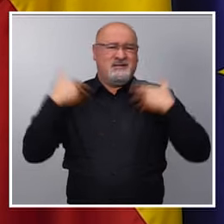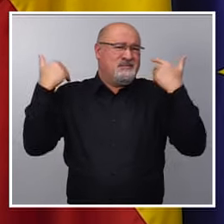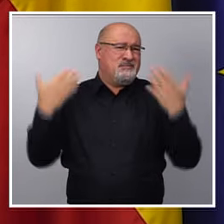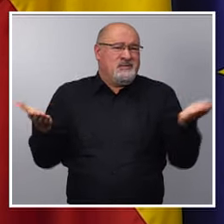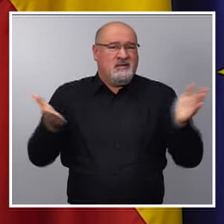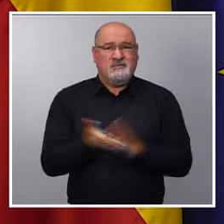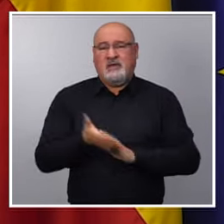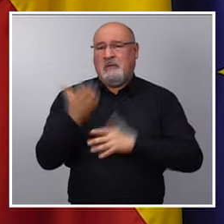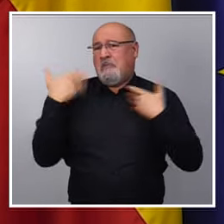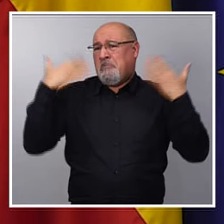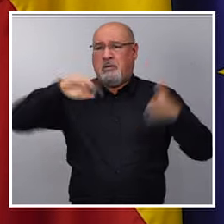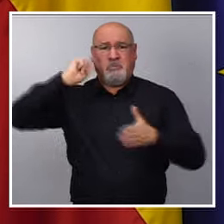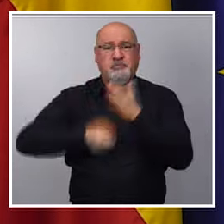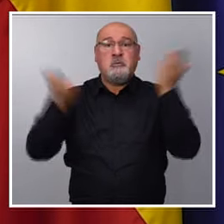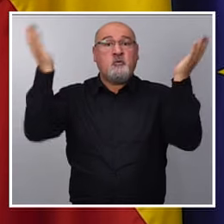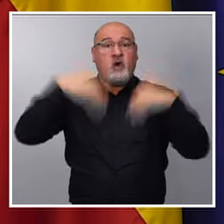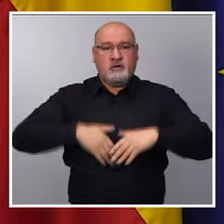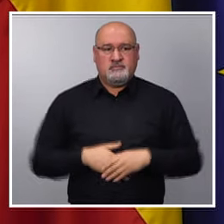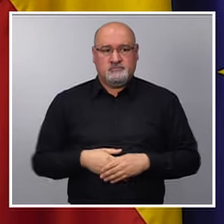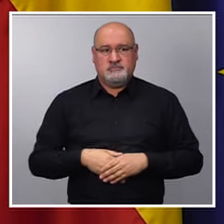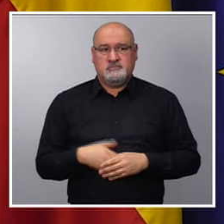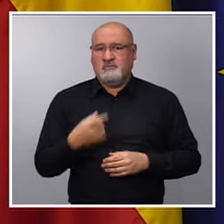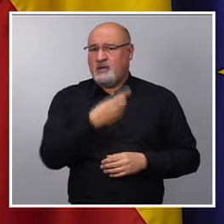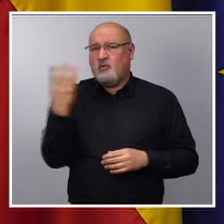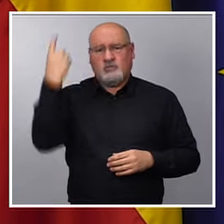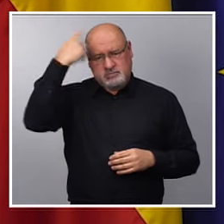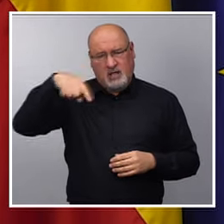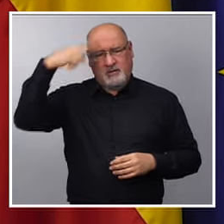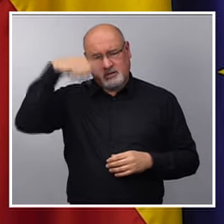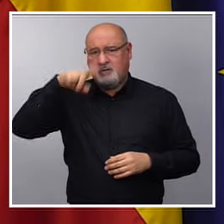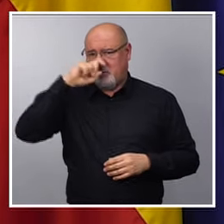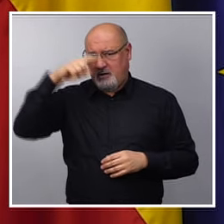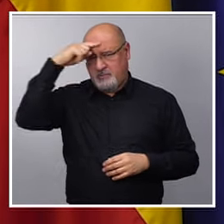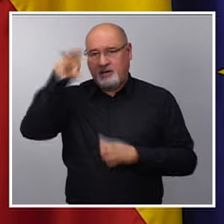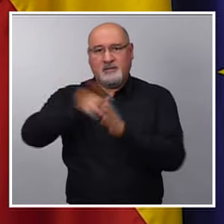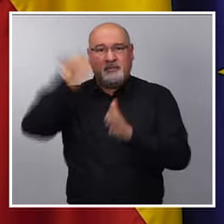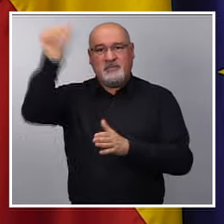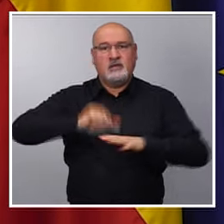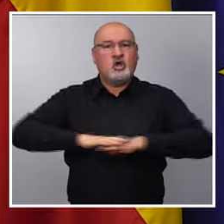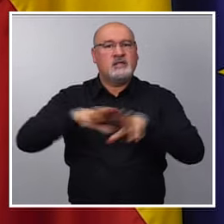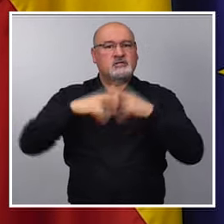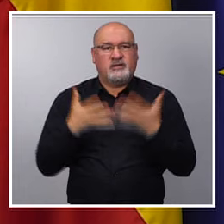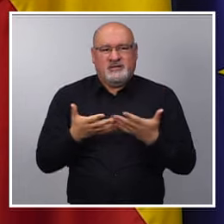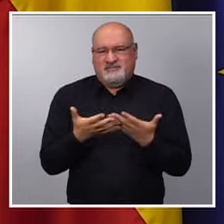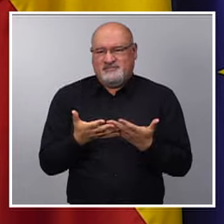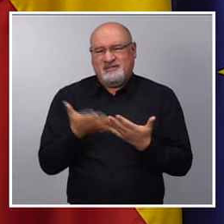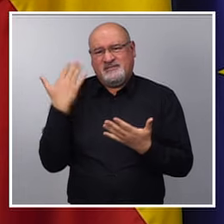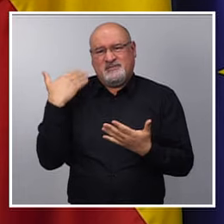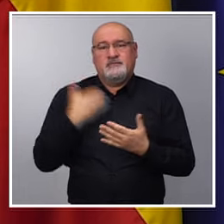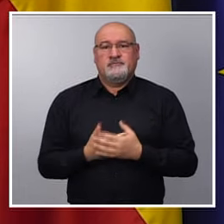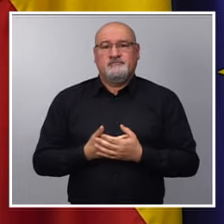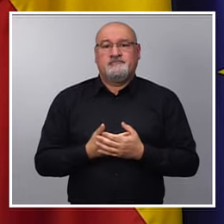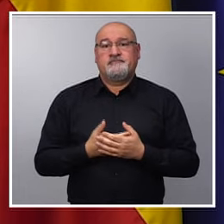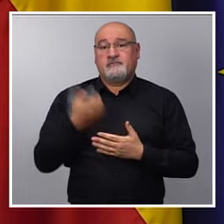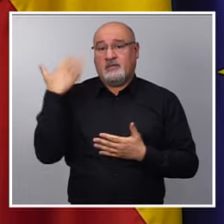impunidad. Supongo que muchas y muchos de vosotros recordáis vídeos de las redes sociales como aquel que se produjo hace un tiempo